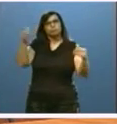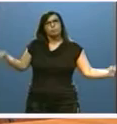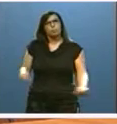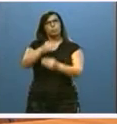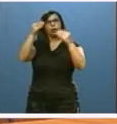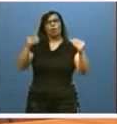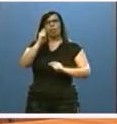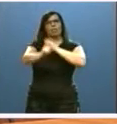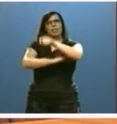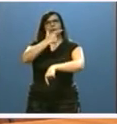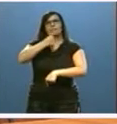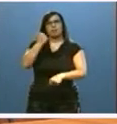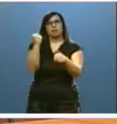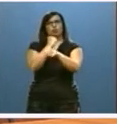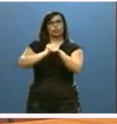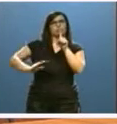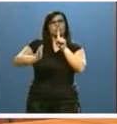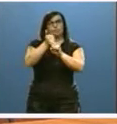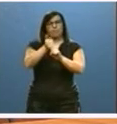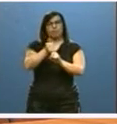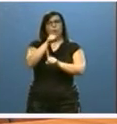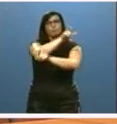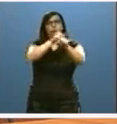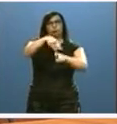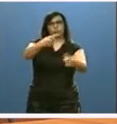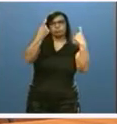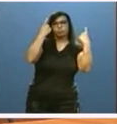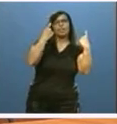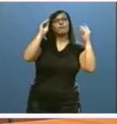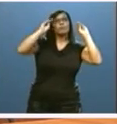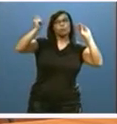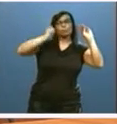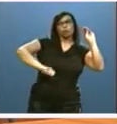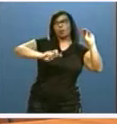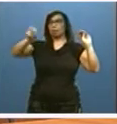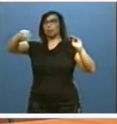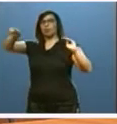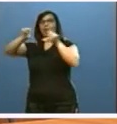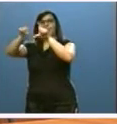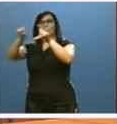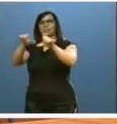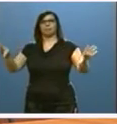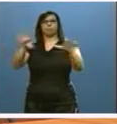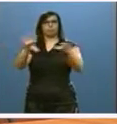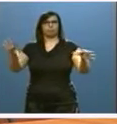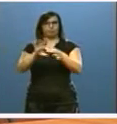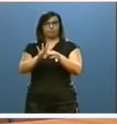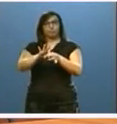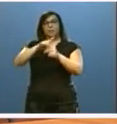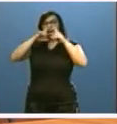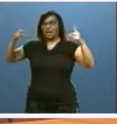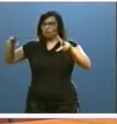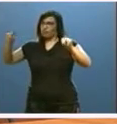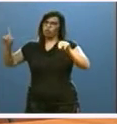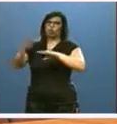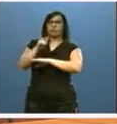empleabilidad del alumnado y reforzar los vínculos entre la AFP y las empresas. Antes de que finalice este año, aprobaremos